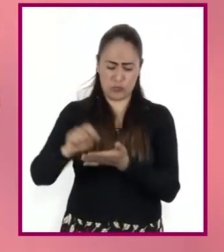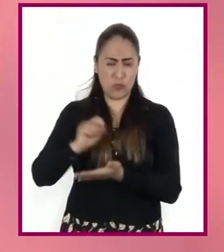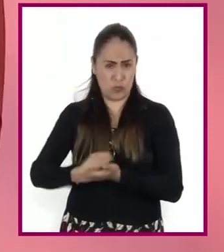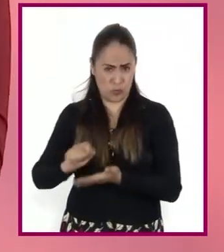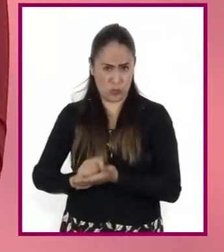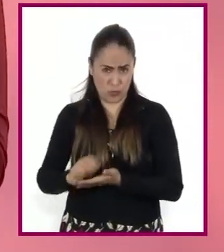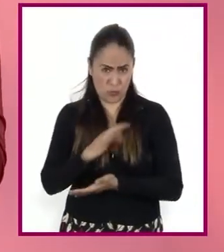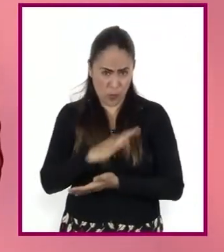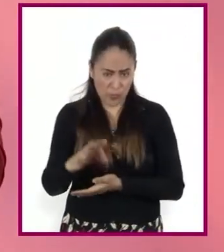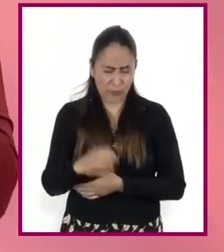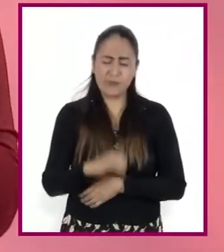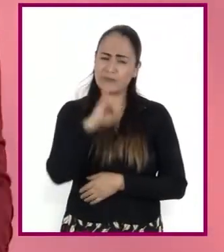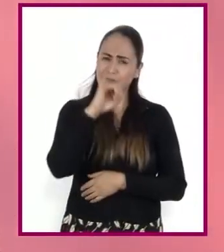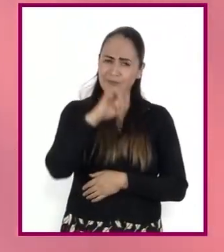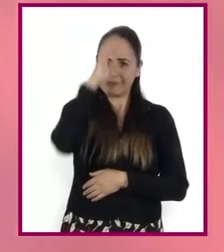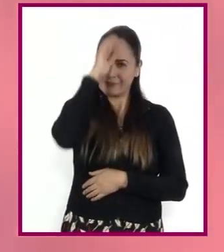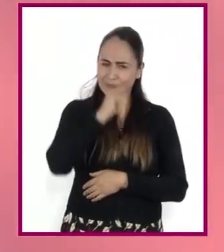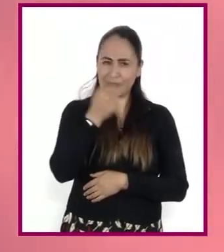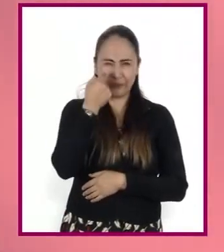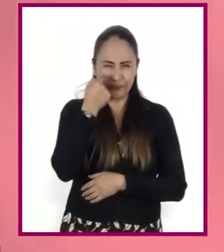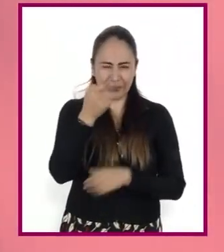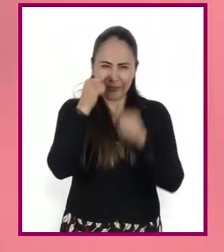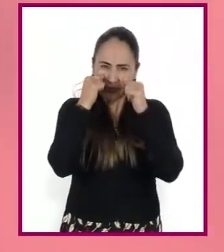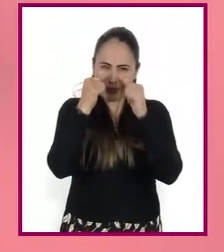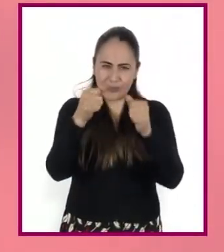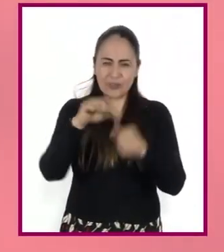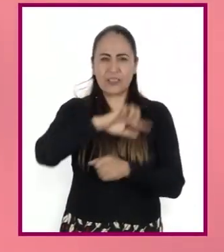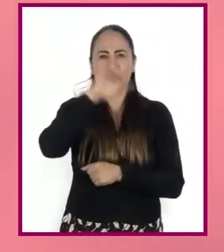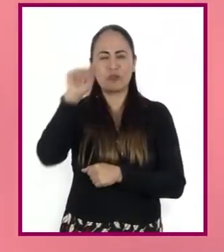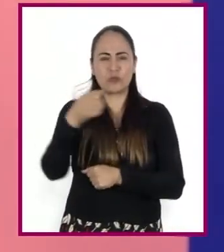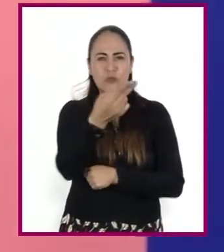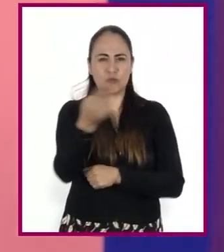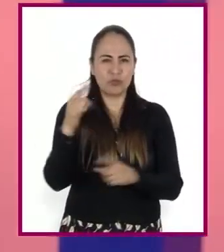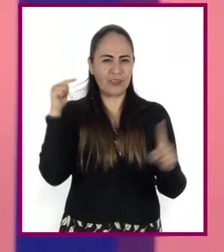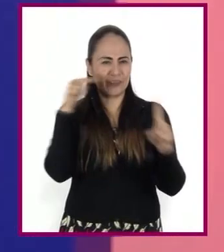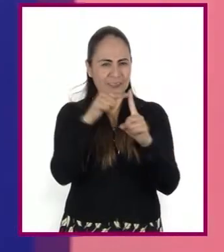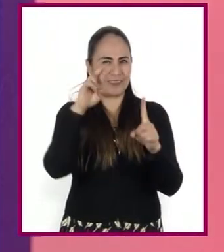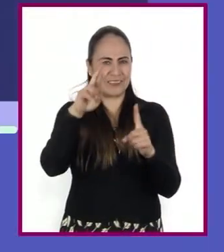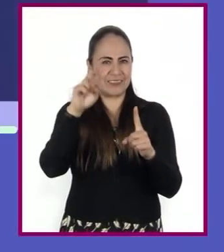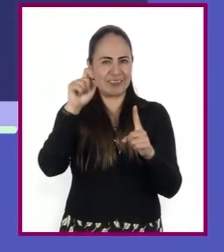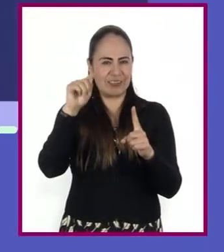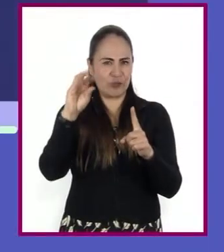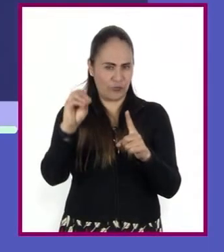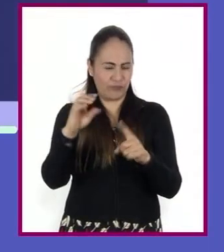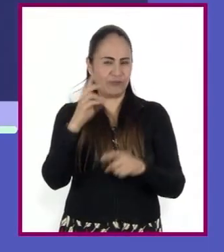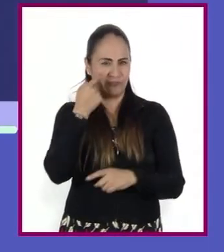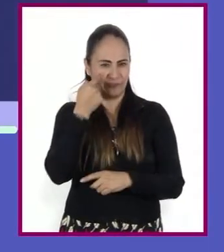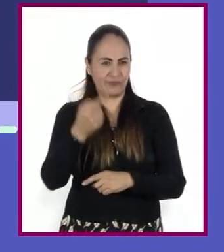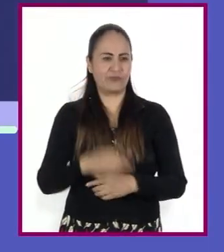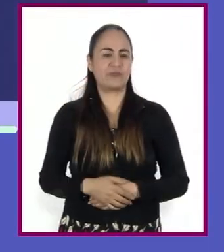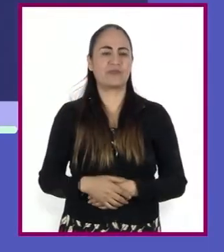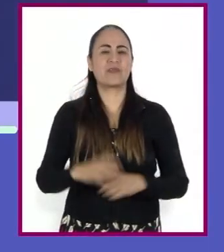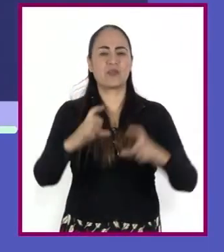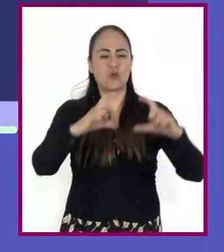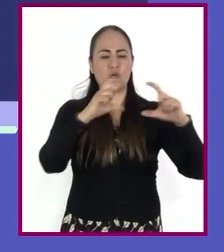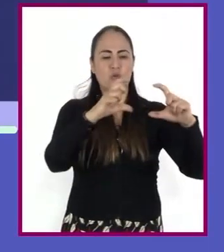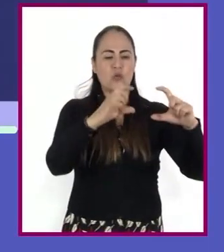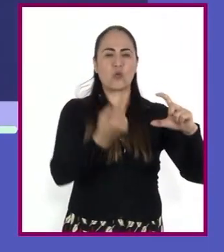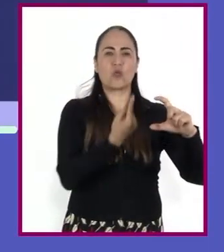Pongan mucha atención, porque al final harán un reto a partir de ellos. Texto 1.